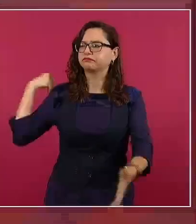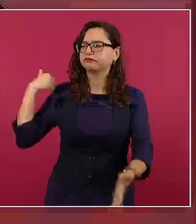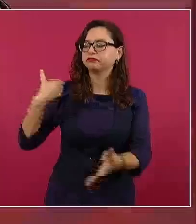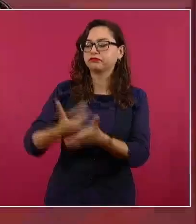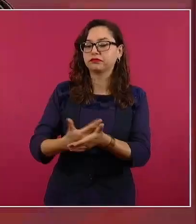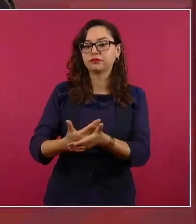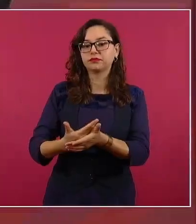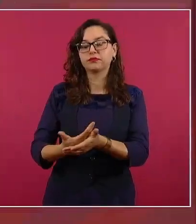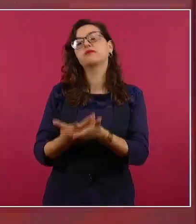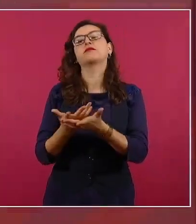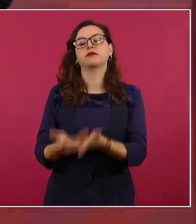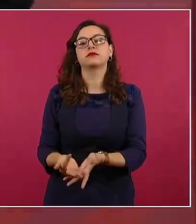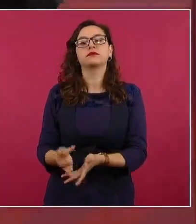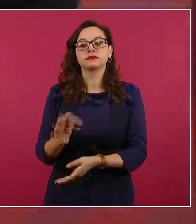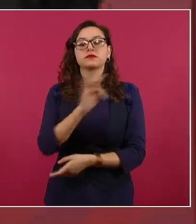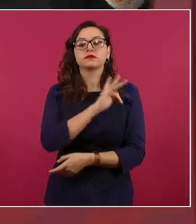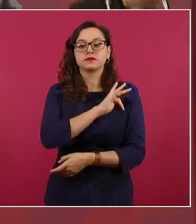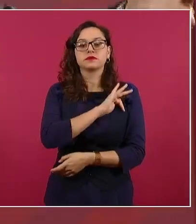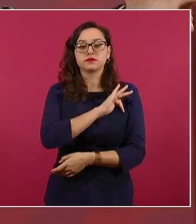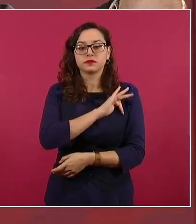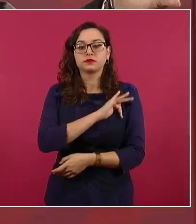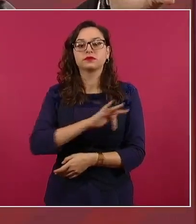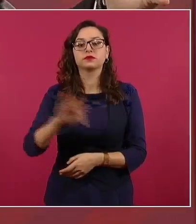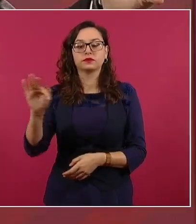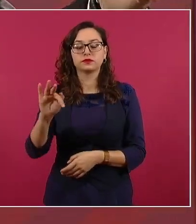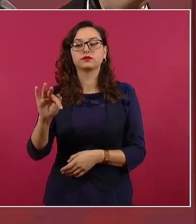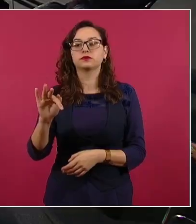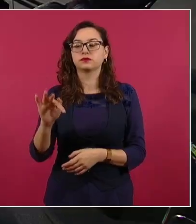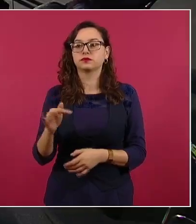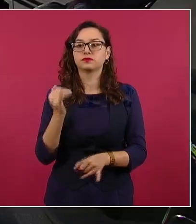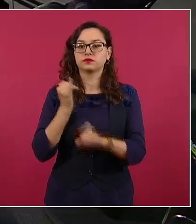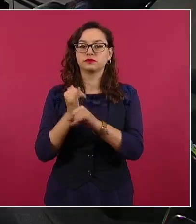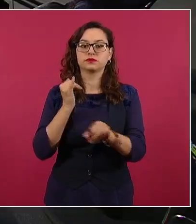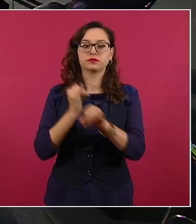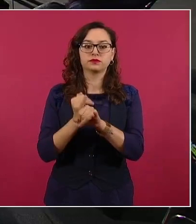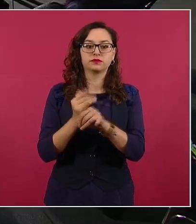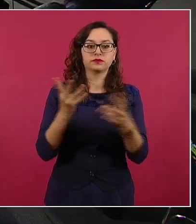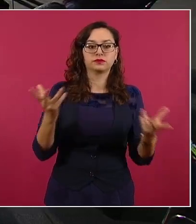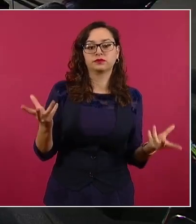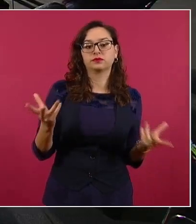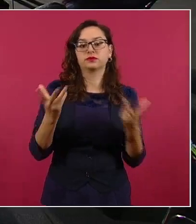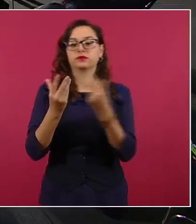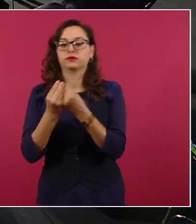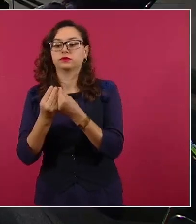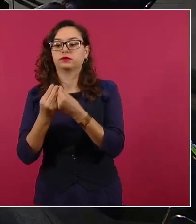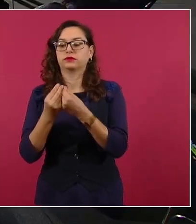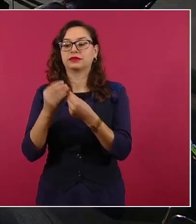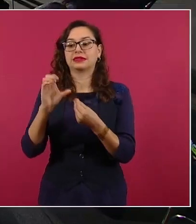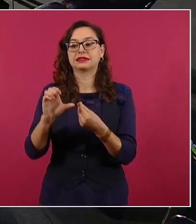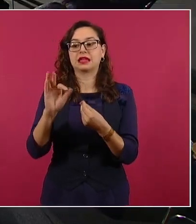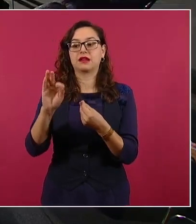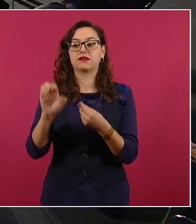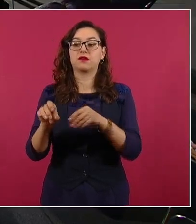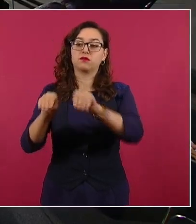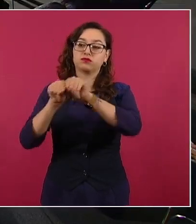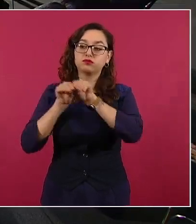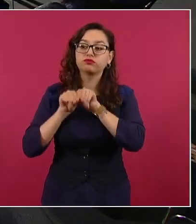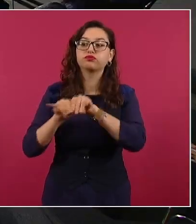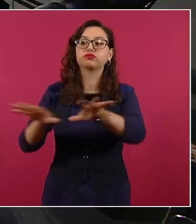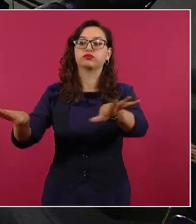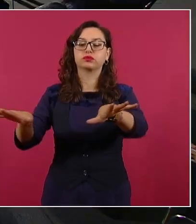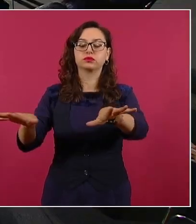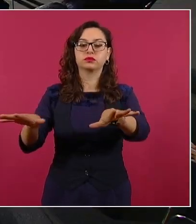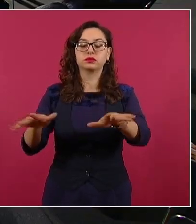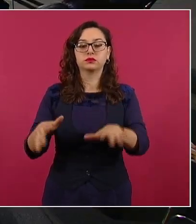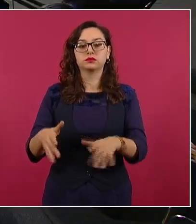a ampliar la red de Altán, estamos calculando que vamos a llegar al 80 por